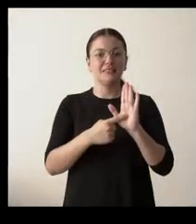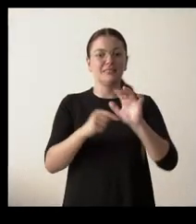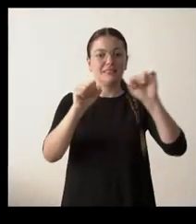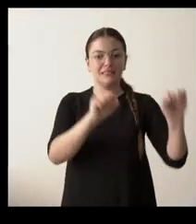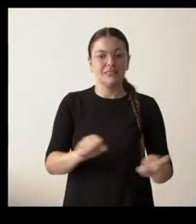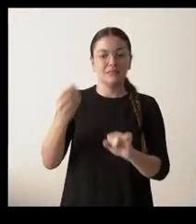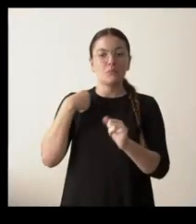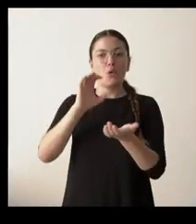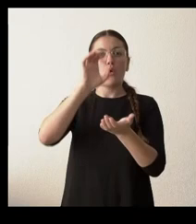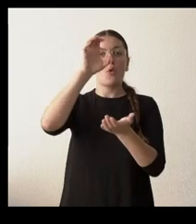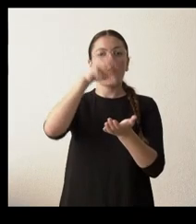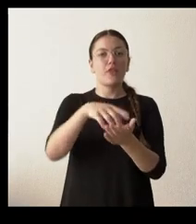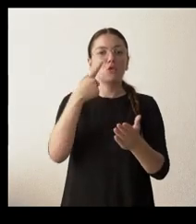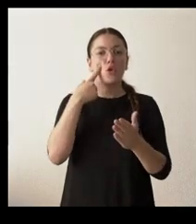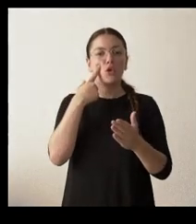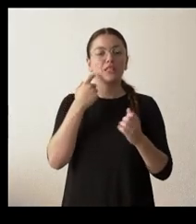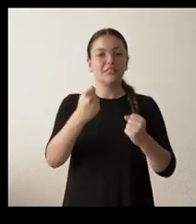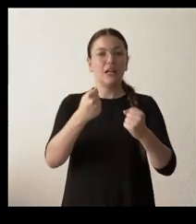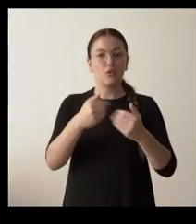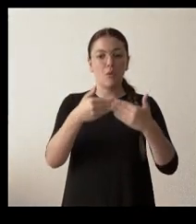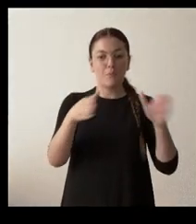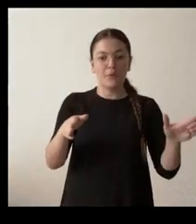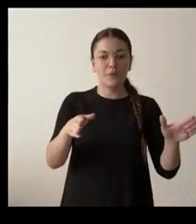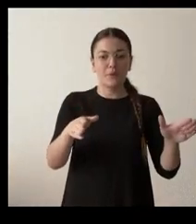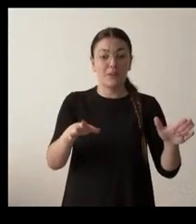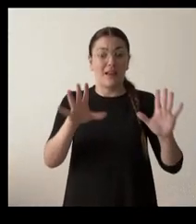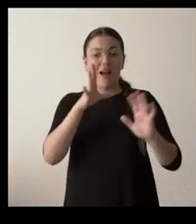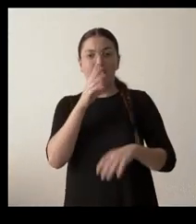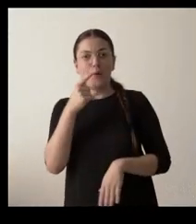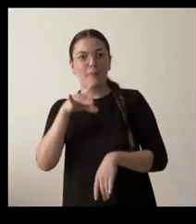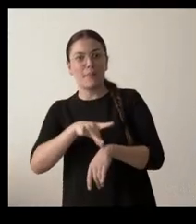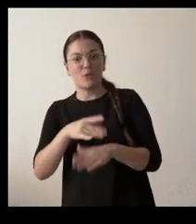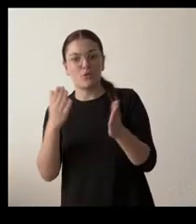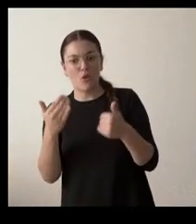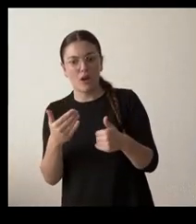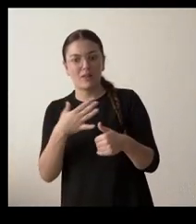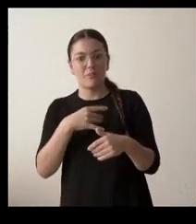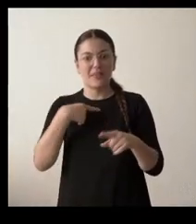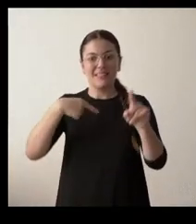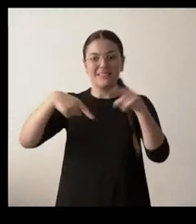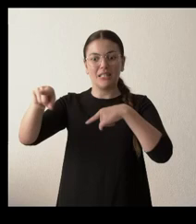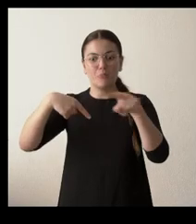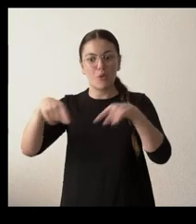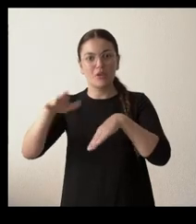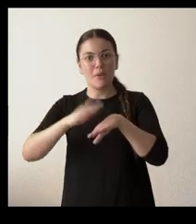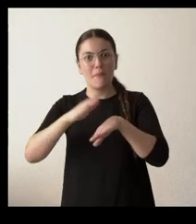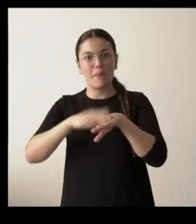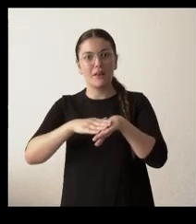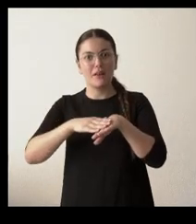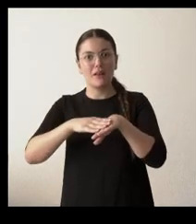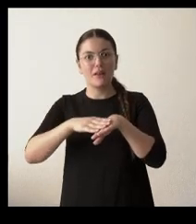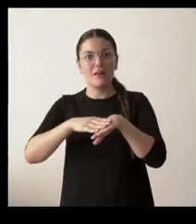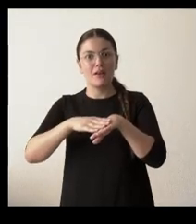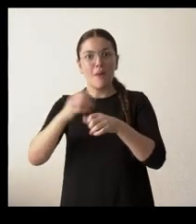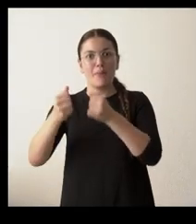el hecho de que falten médicos y con el hecho de que se apueste por el transporte para trasladar a los pacientes